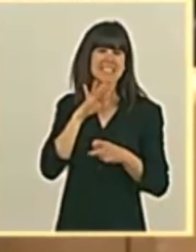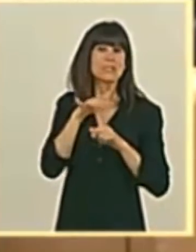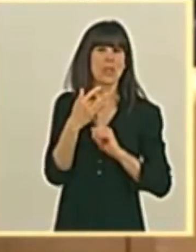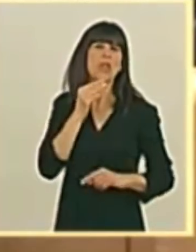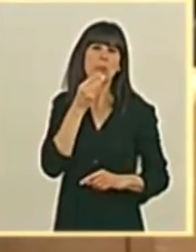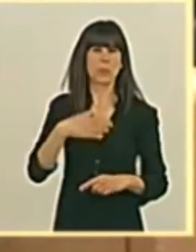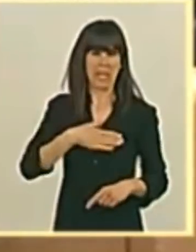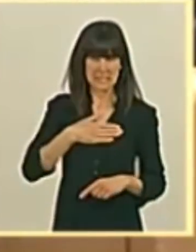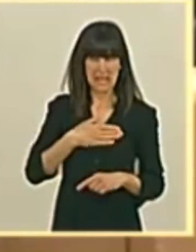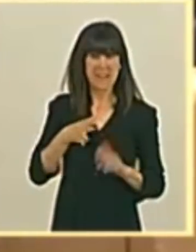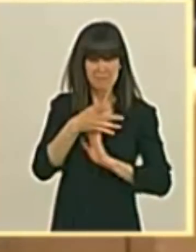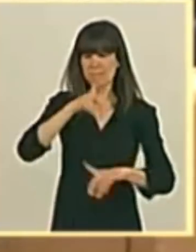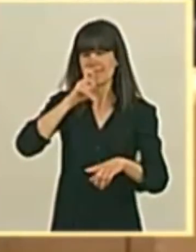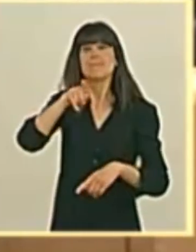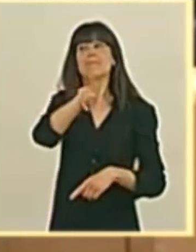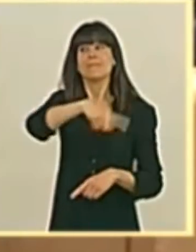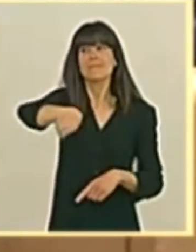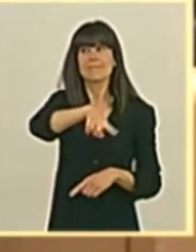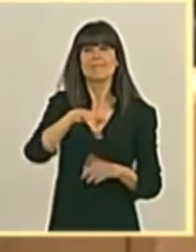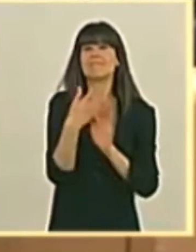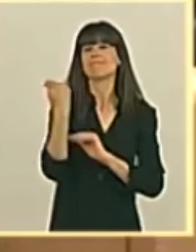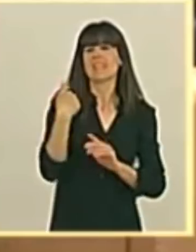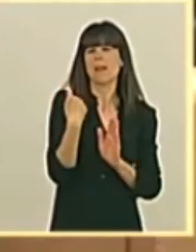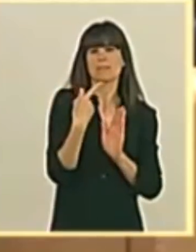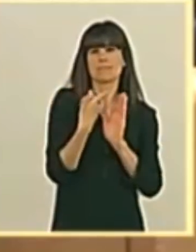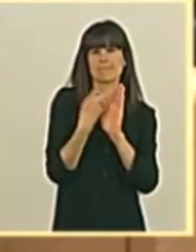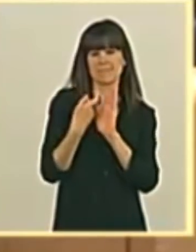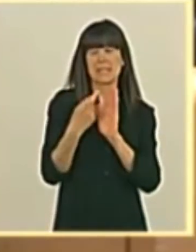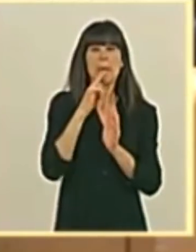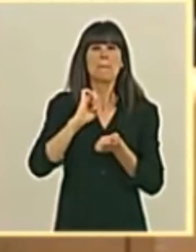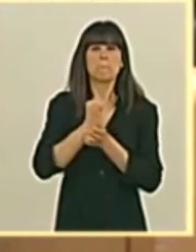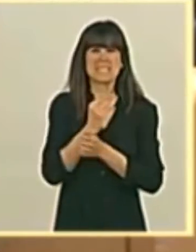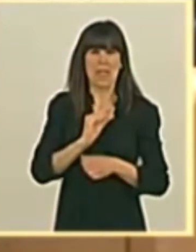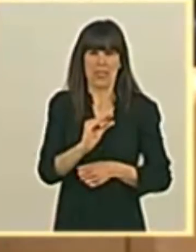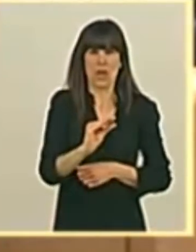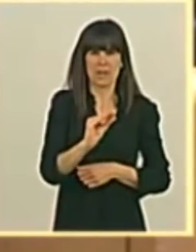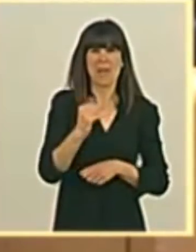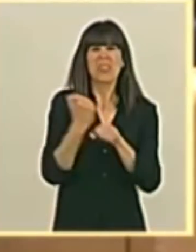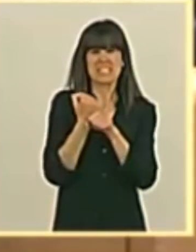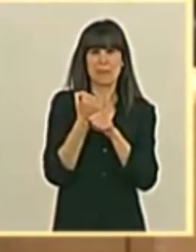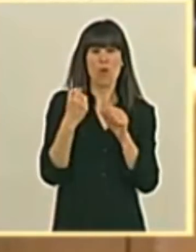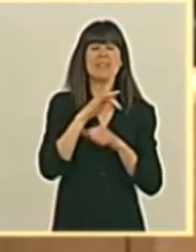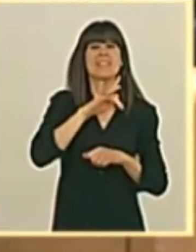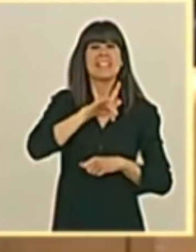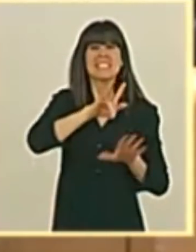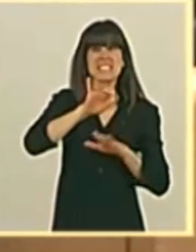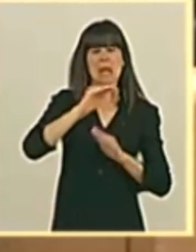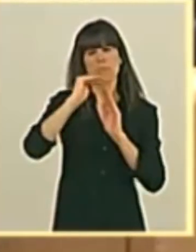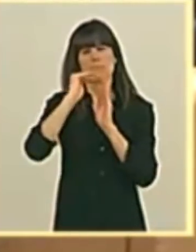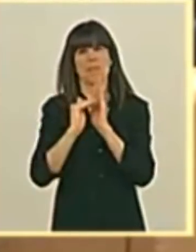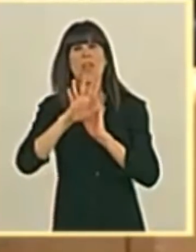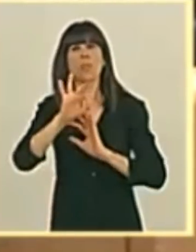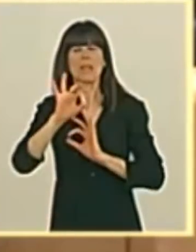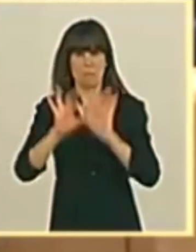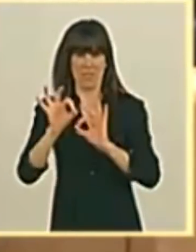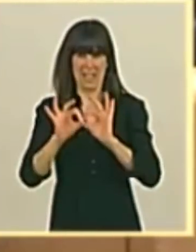señoría, que ustedes recortaron la prestación por desempleo a partir del sexto mes del 60 al 50% sobre la base reguladora.